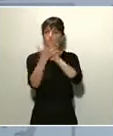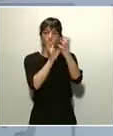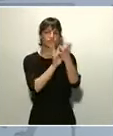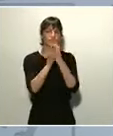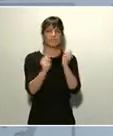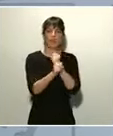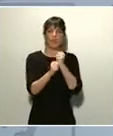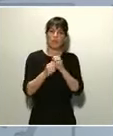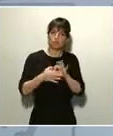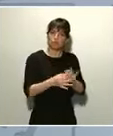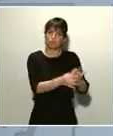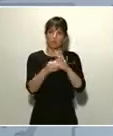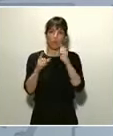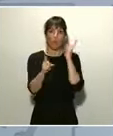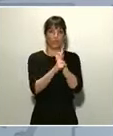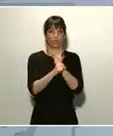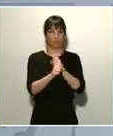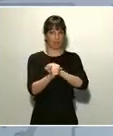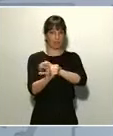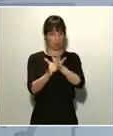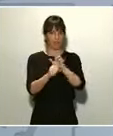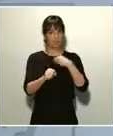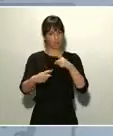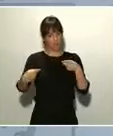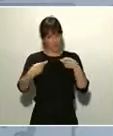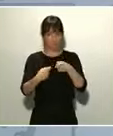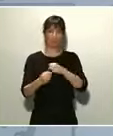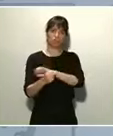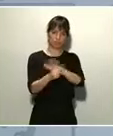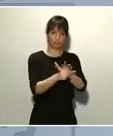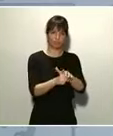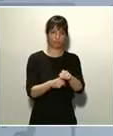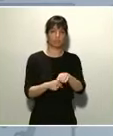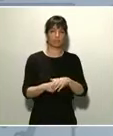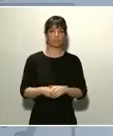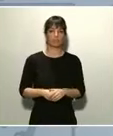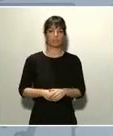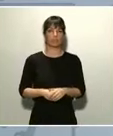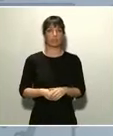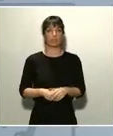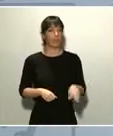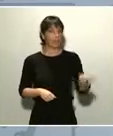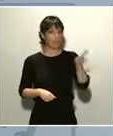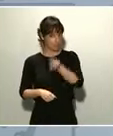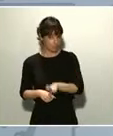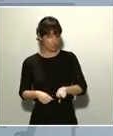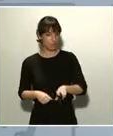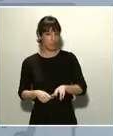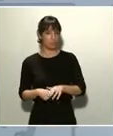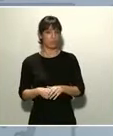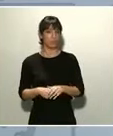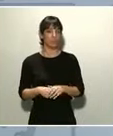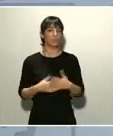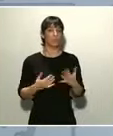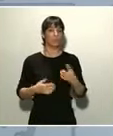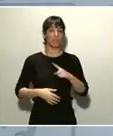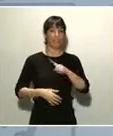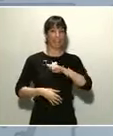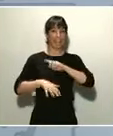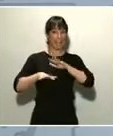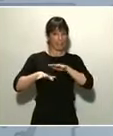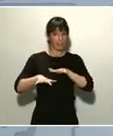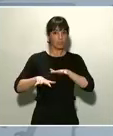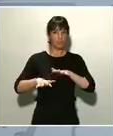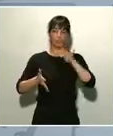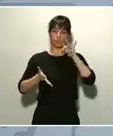enemigo común que tenemos, que es el coronavirus. Insisto, cuando el ejército ha tenido que operar, y el anuncio